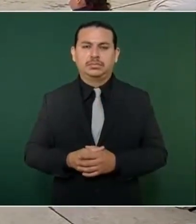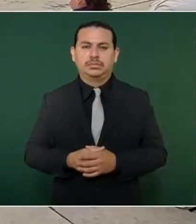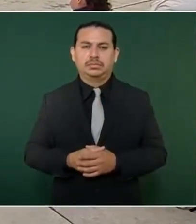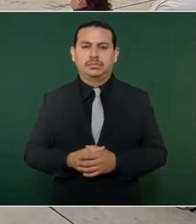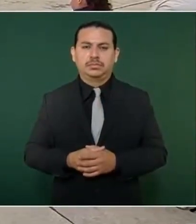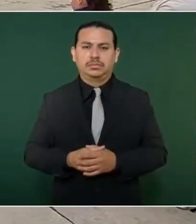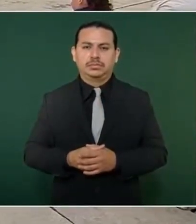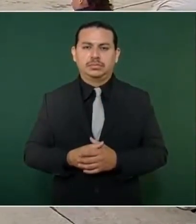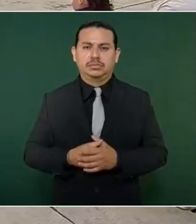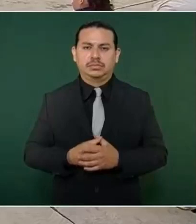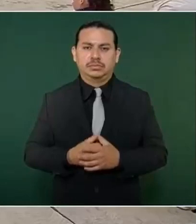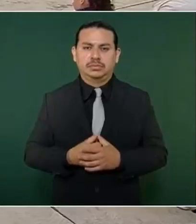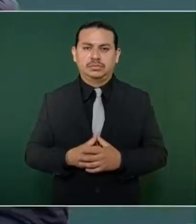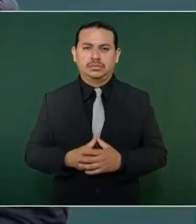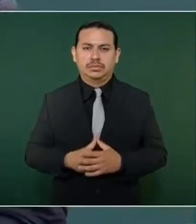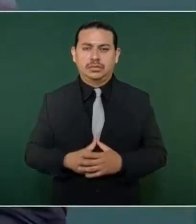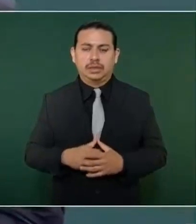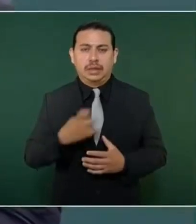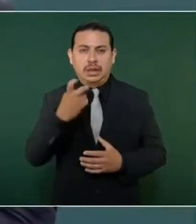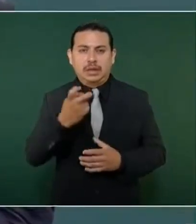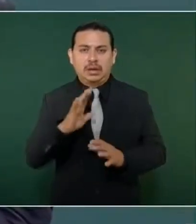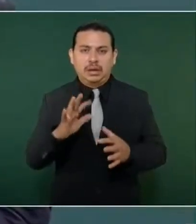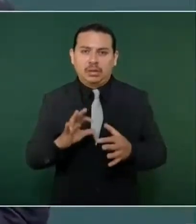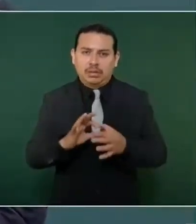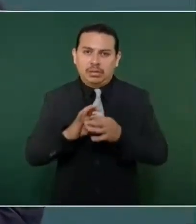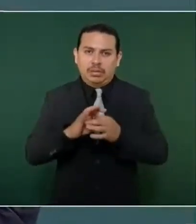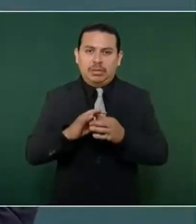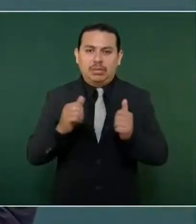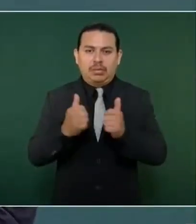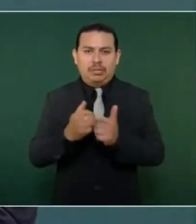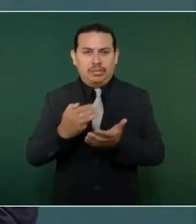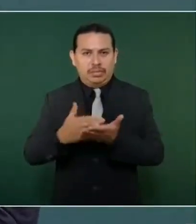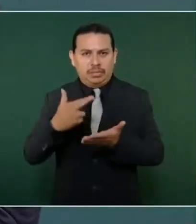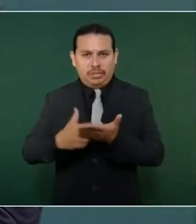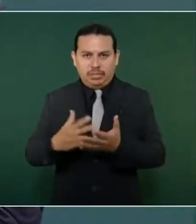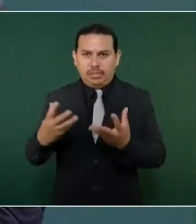establece una muy buena relación con Matías Romero